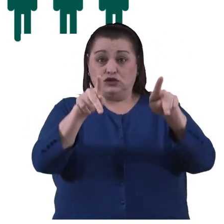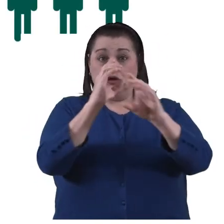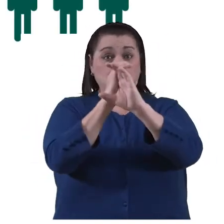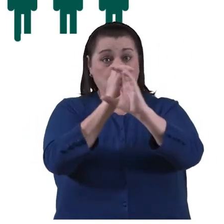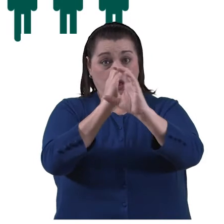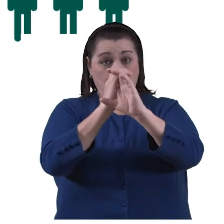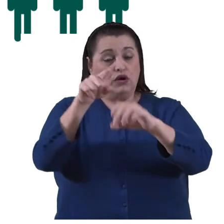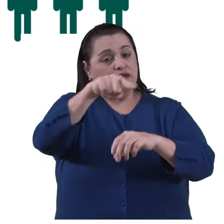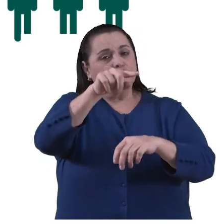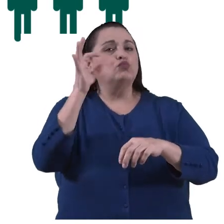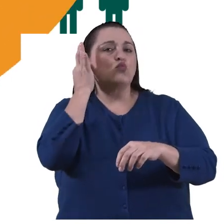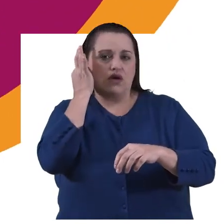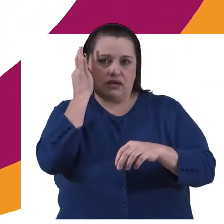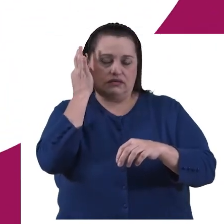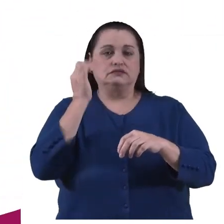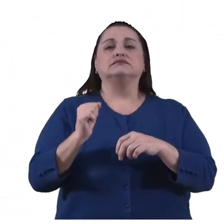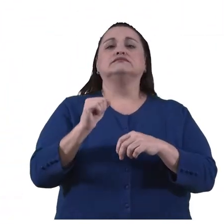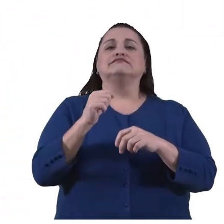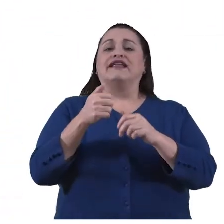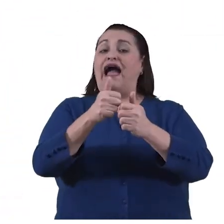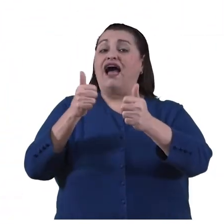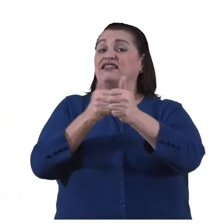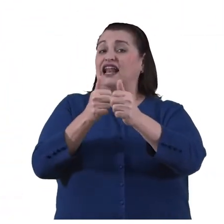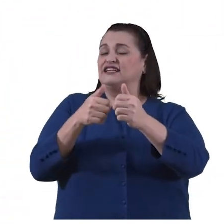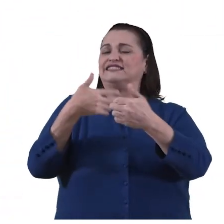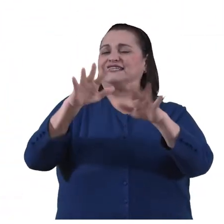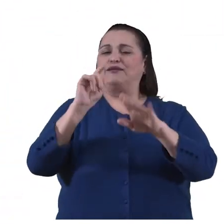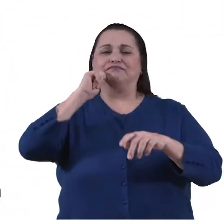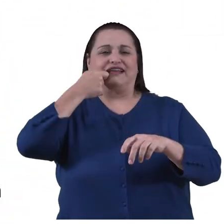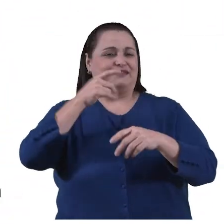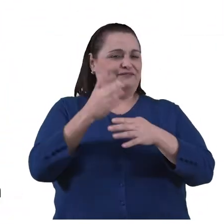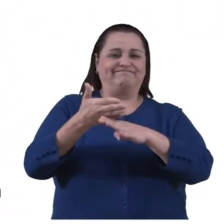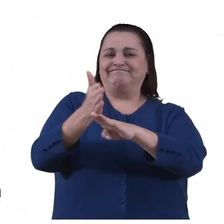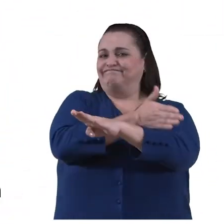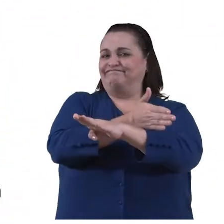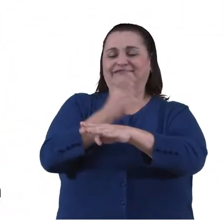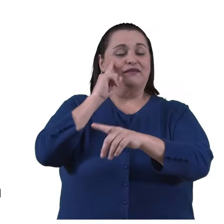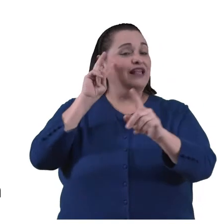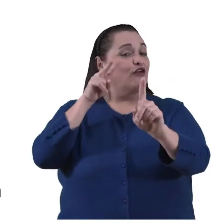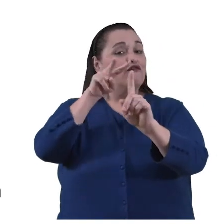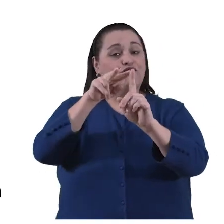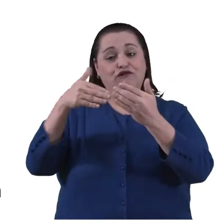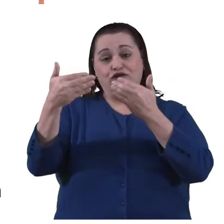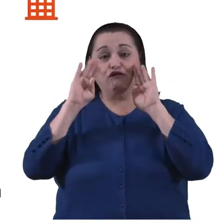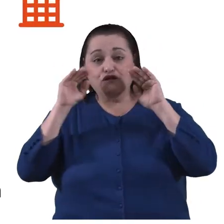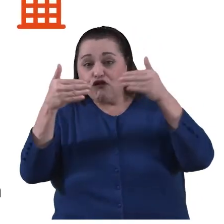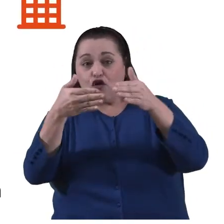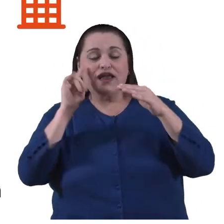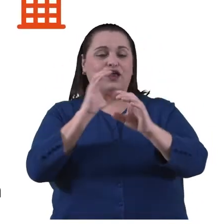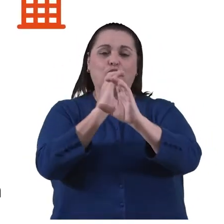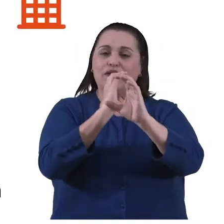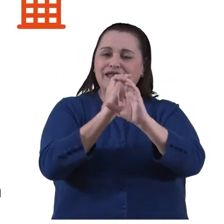cuidadoras son mujeres. Atrás quedará este paradigma, migrando a un enfoque en el que las actividades de